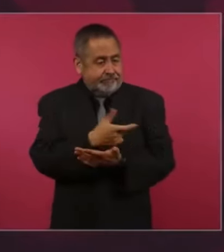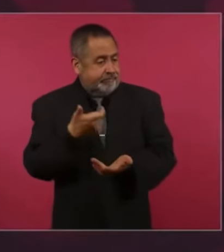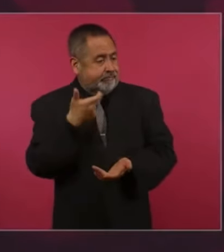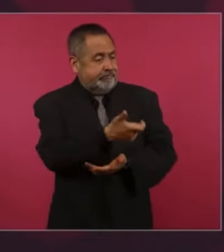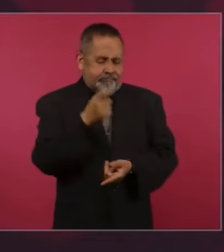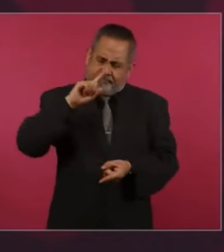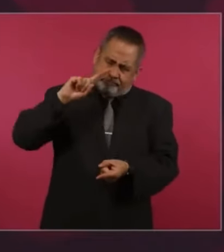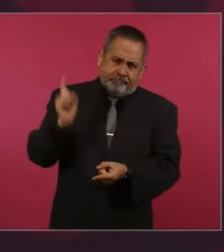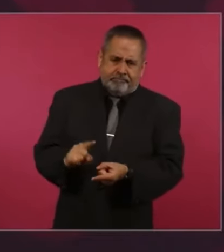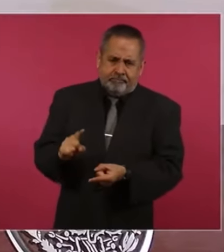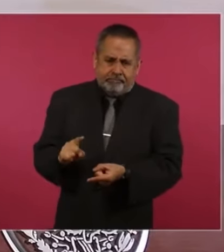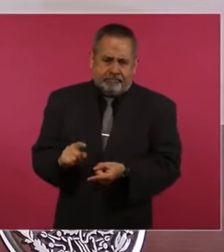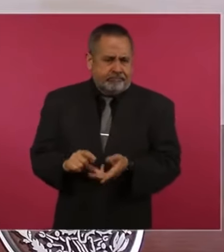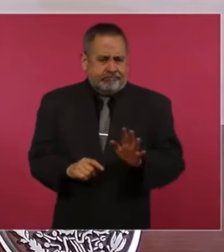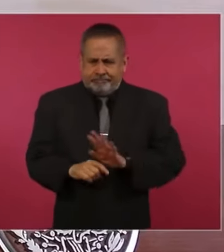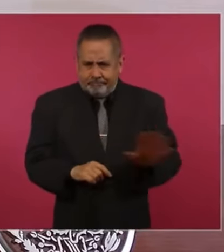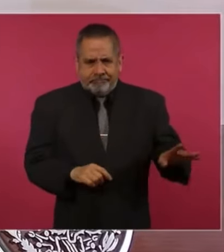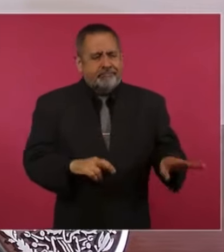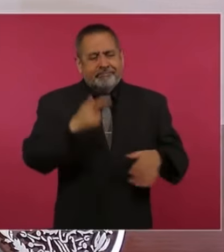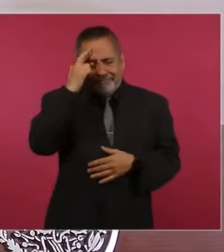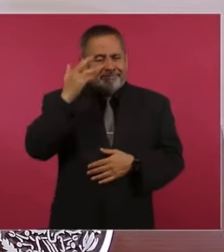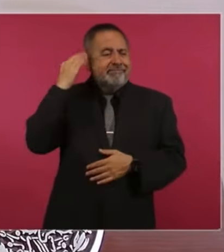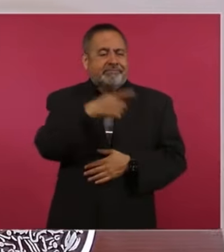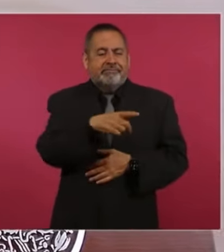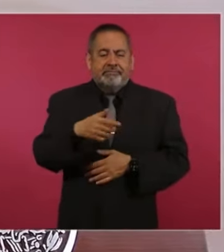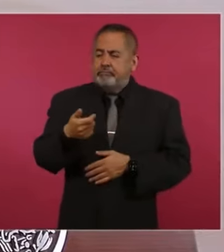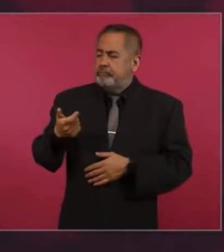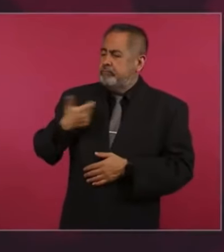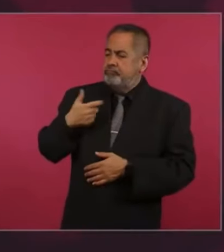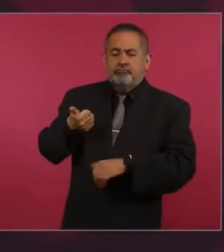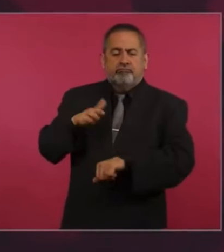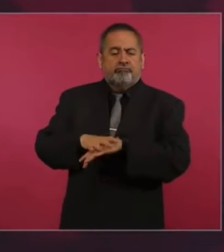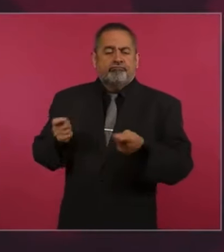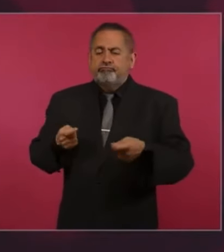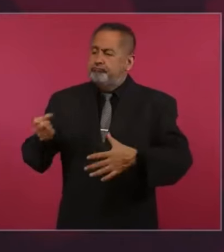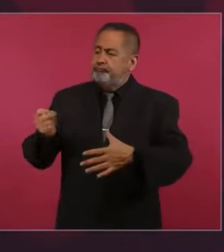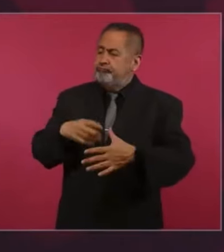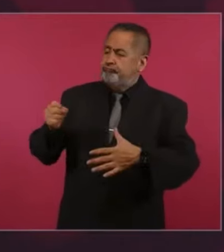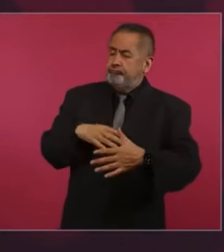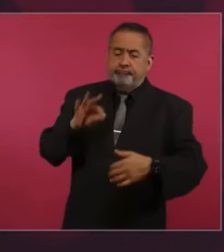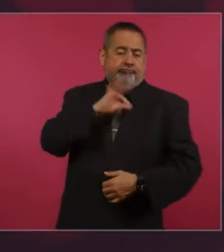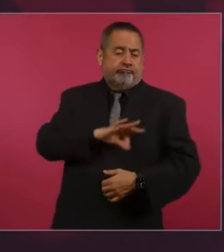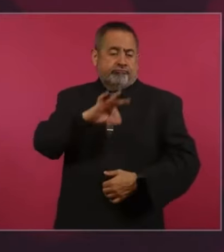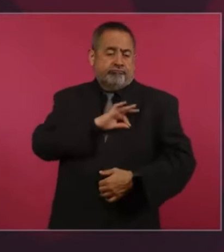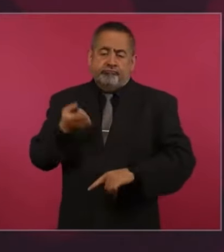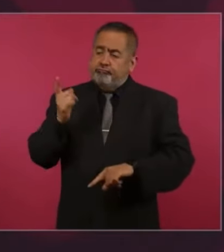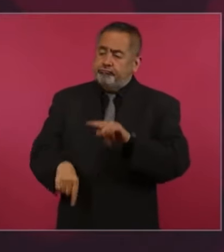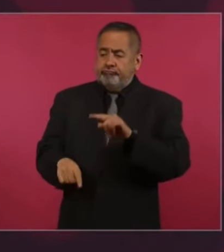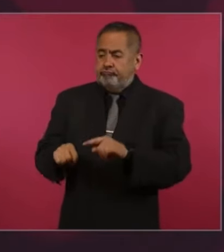por administrar los fondos de pensiones, las comisiones.